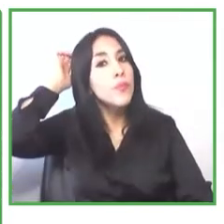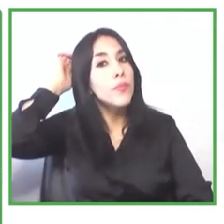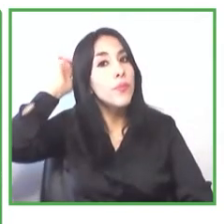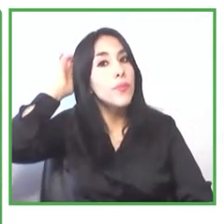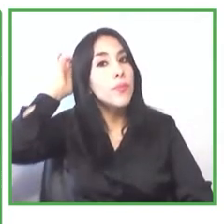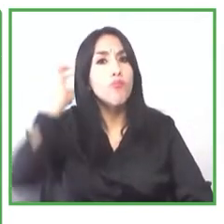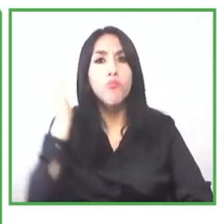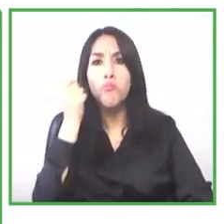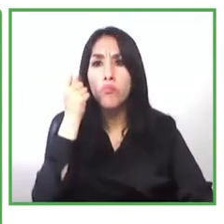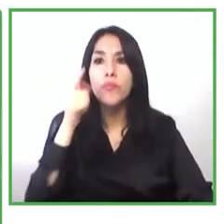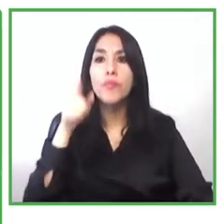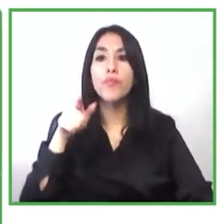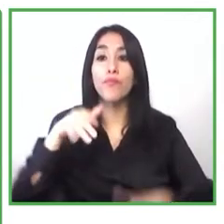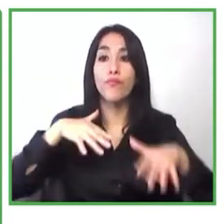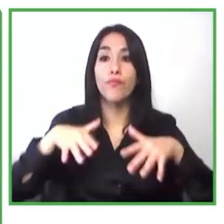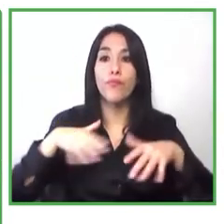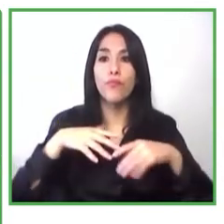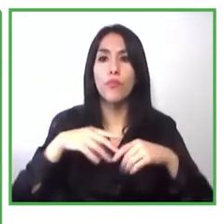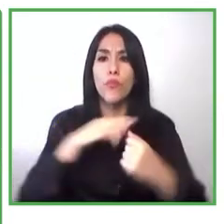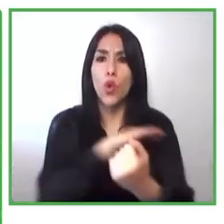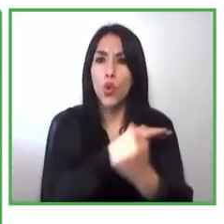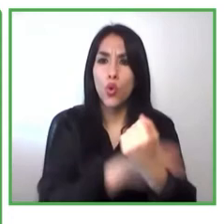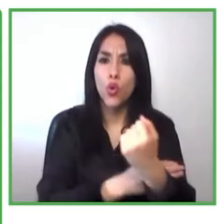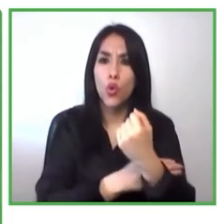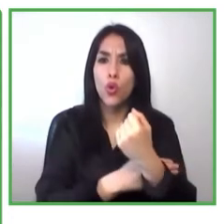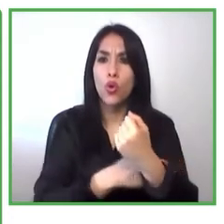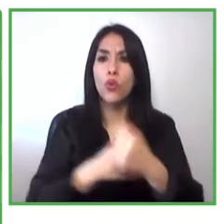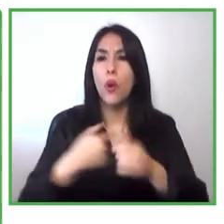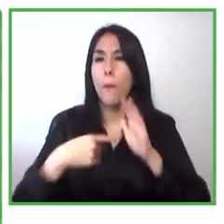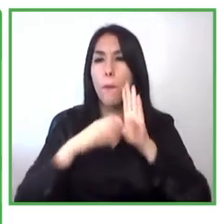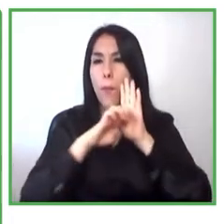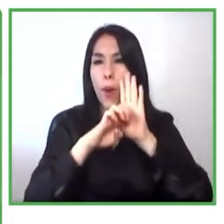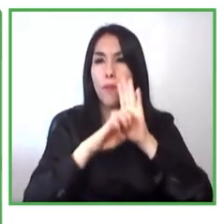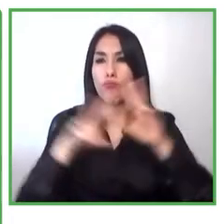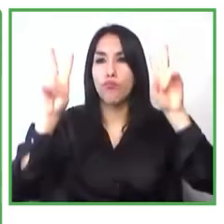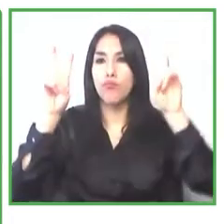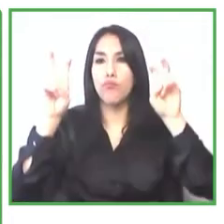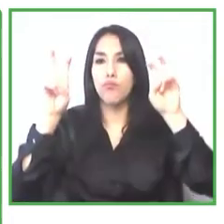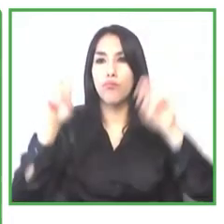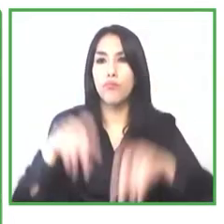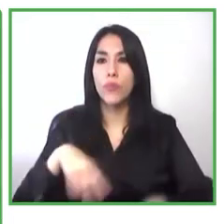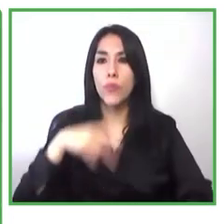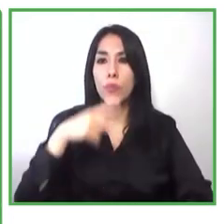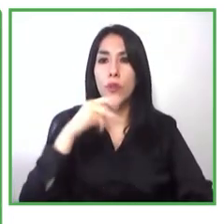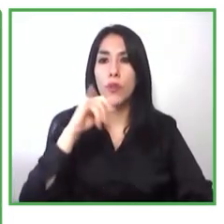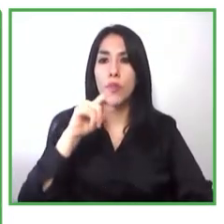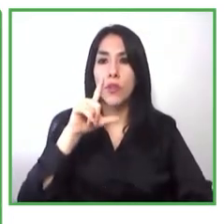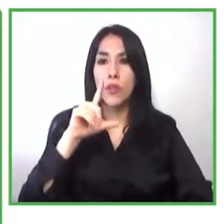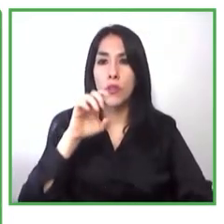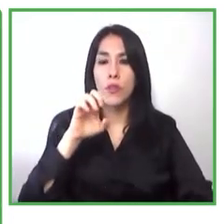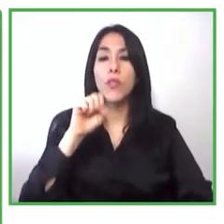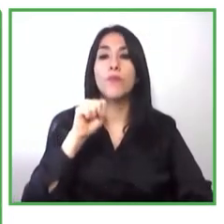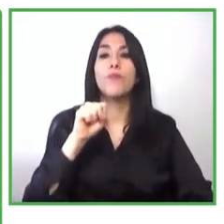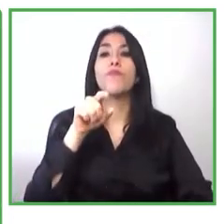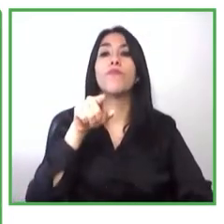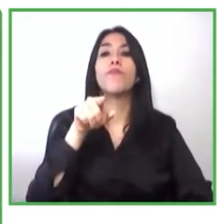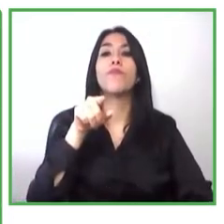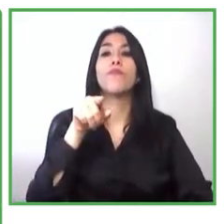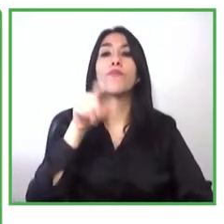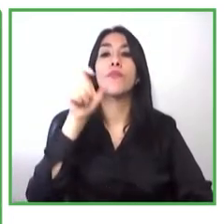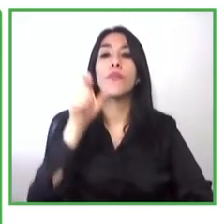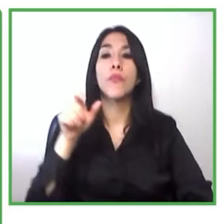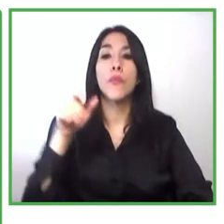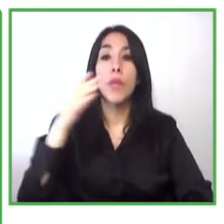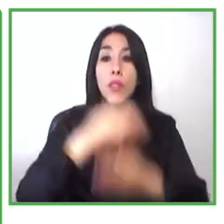de los skills relacionados con lo que requieren las personas con discapacidad y aquellos temas de motivación que son